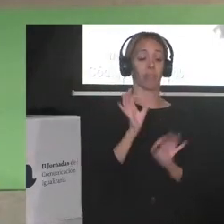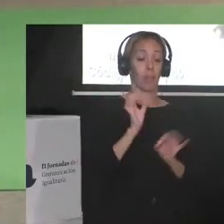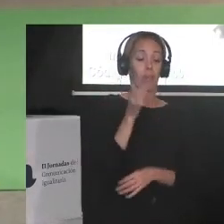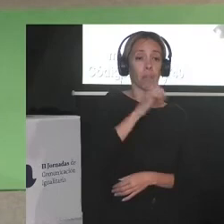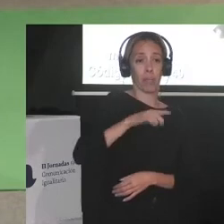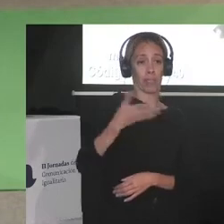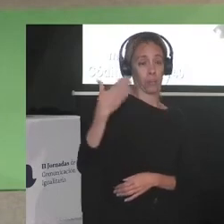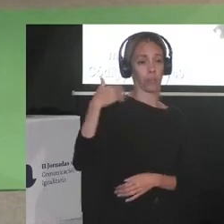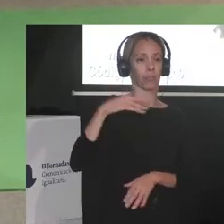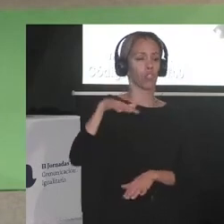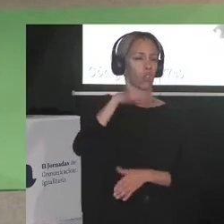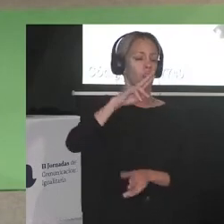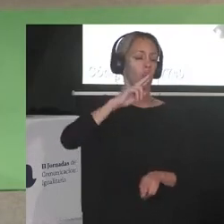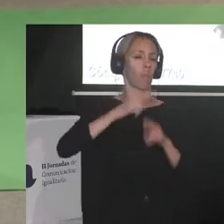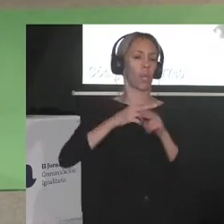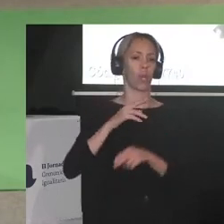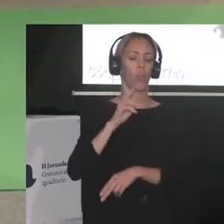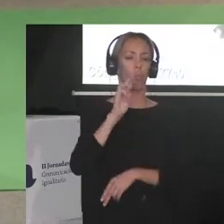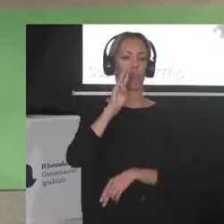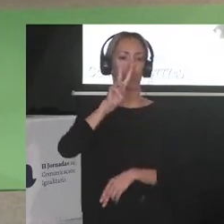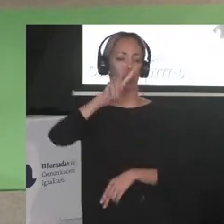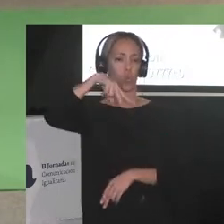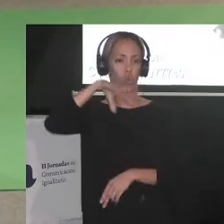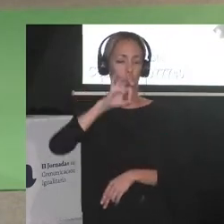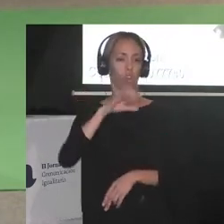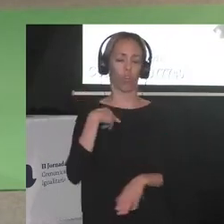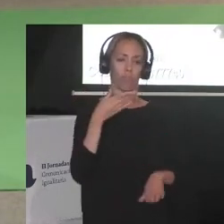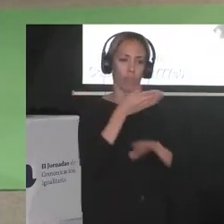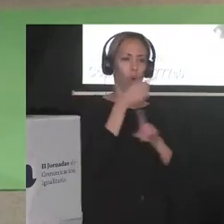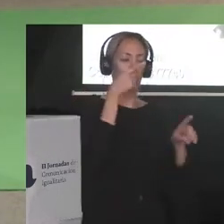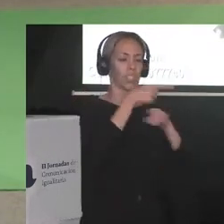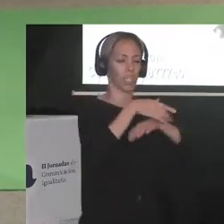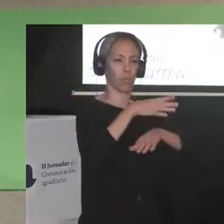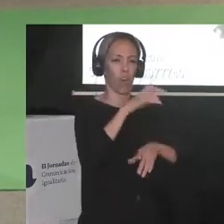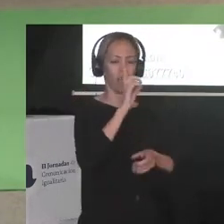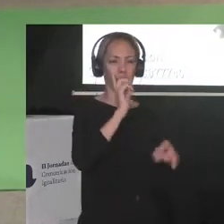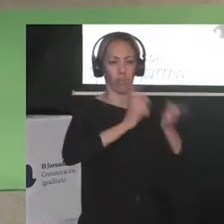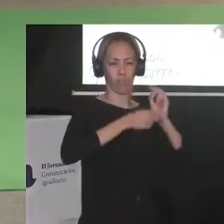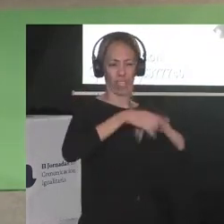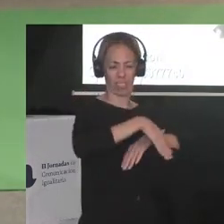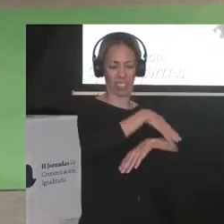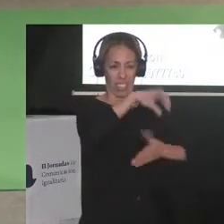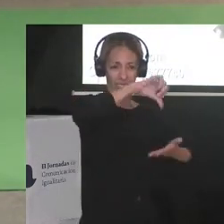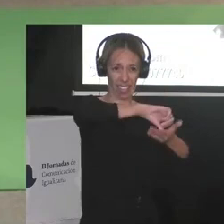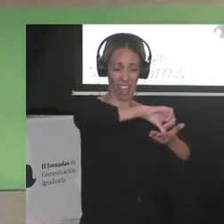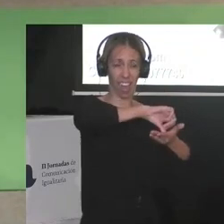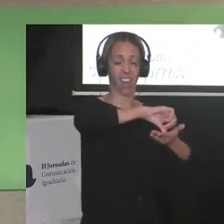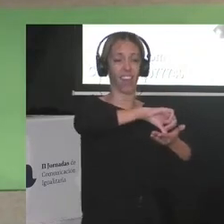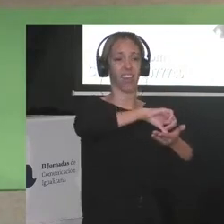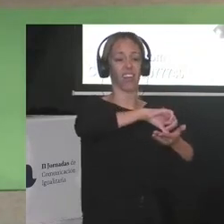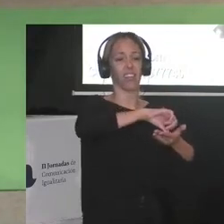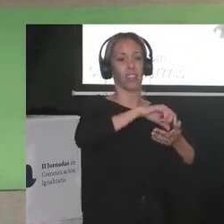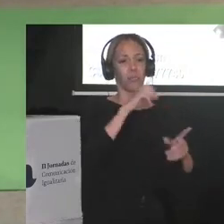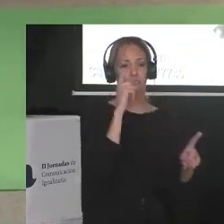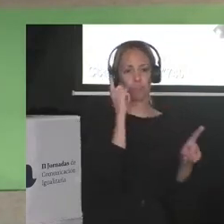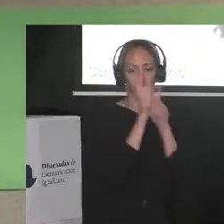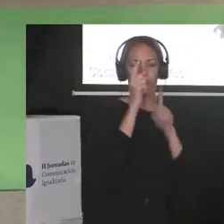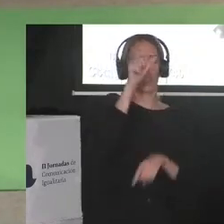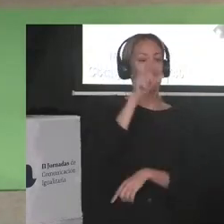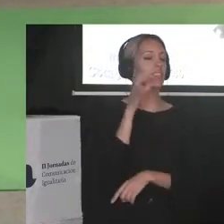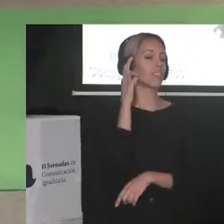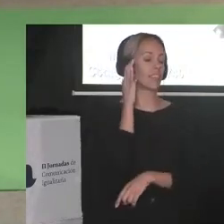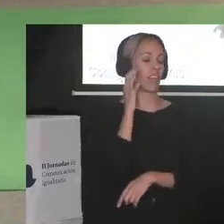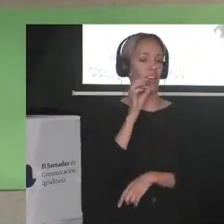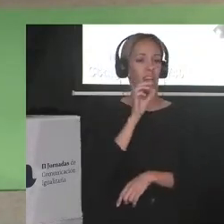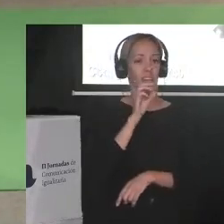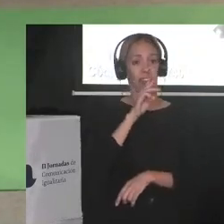en Puno cubriendo el levantamiento indígena contra el gobierno central de la dictadura del Perú conocida como Dina Asesina tuve que quitarme mi